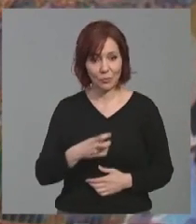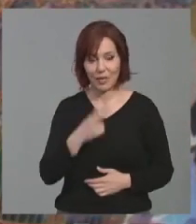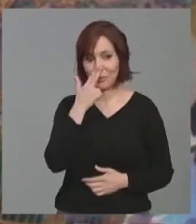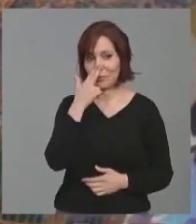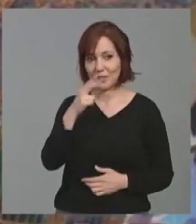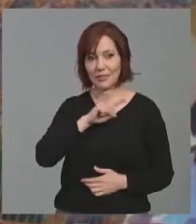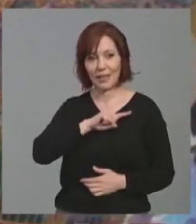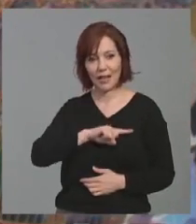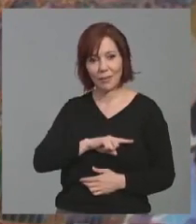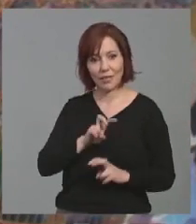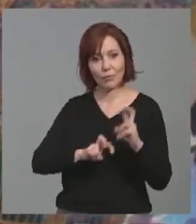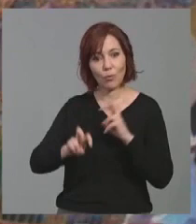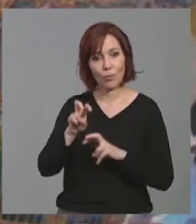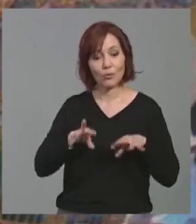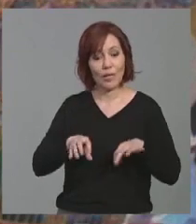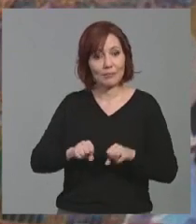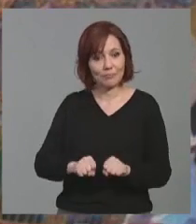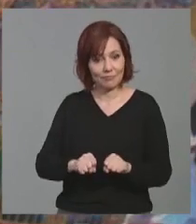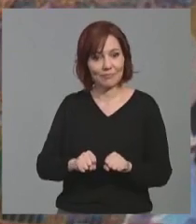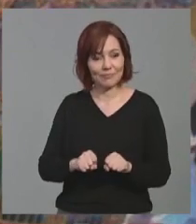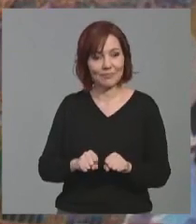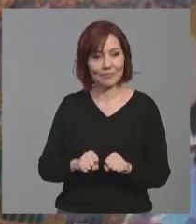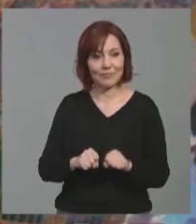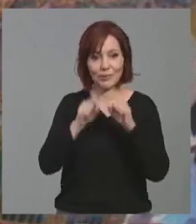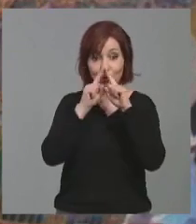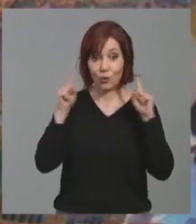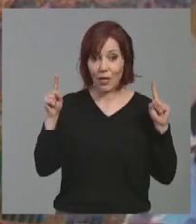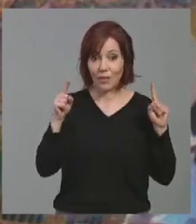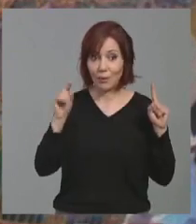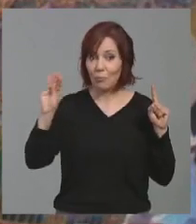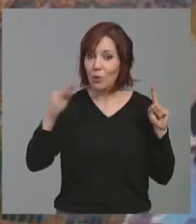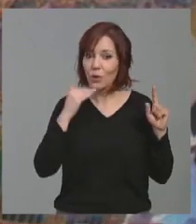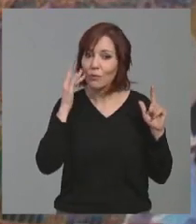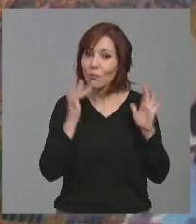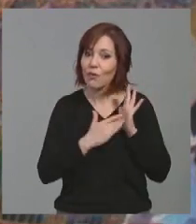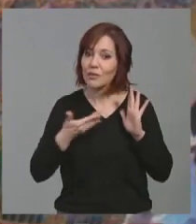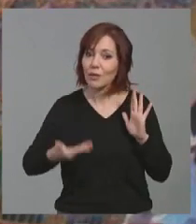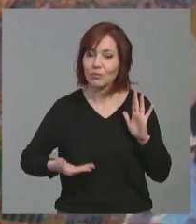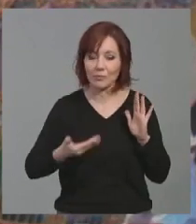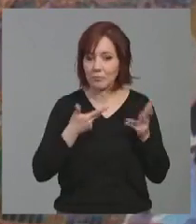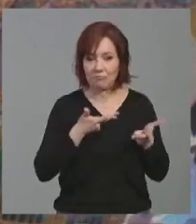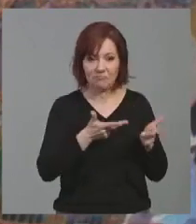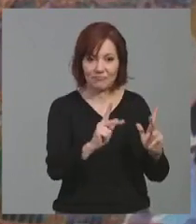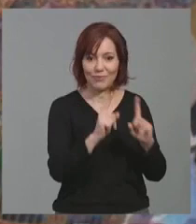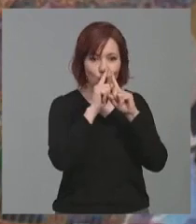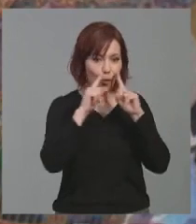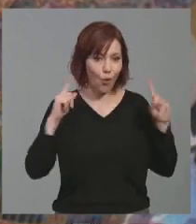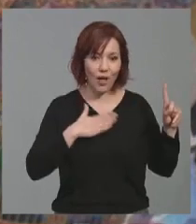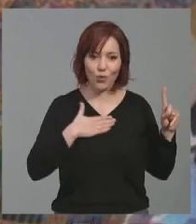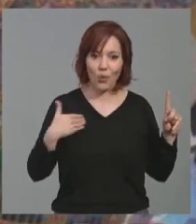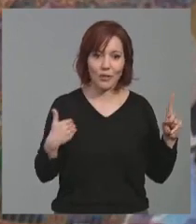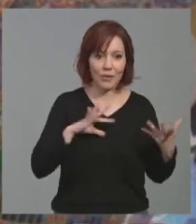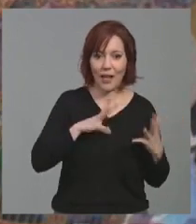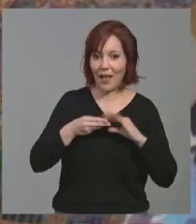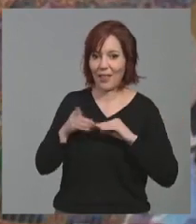a buscar un hueco en la agenda durante todo el año. Ellos preguntaban que si había una fecha en concreta, pero bueno, que podía ser durante todo el año, con lo cual podemos acomodar